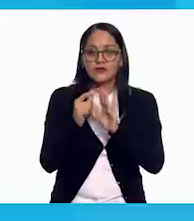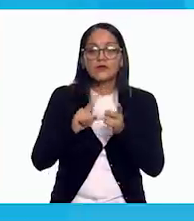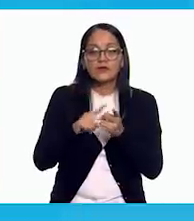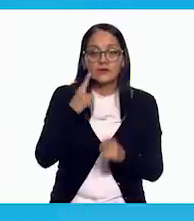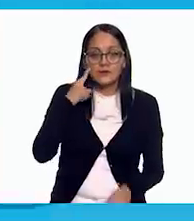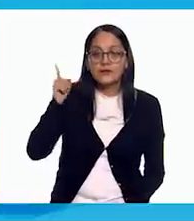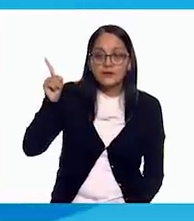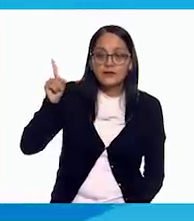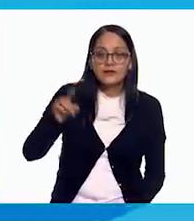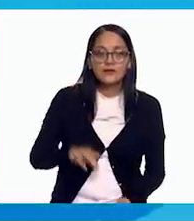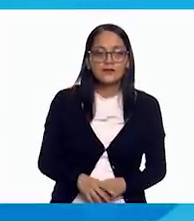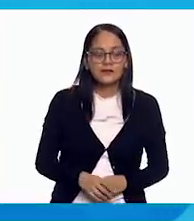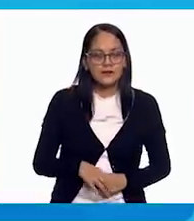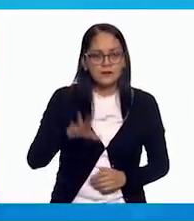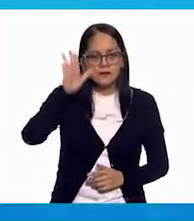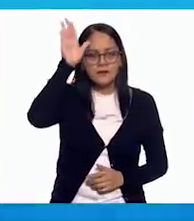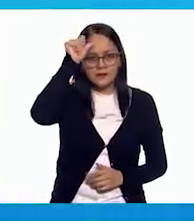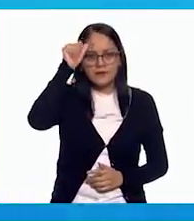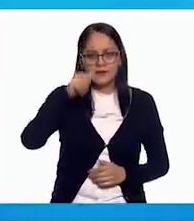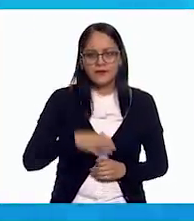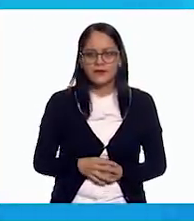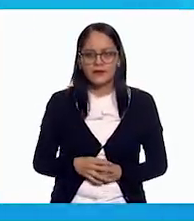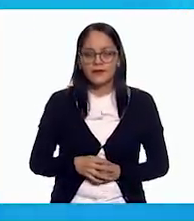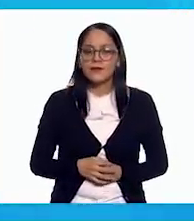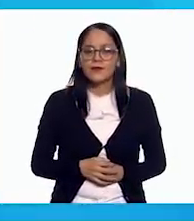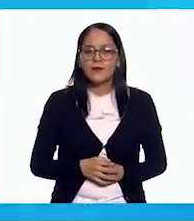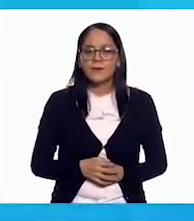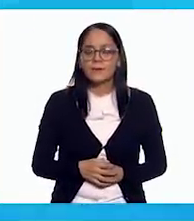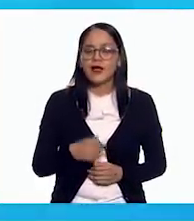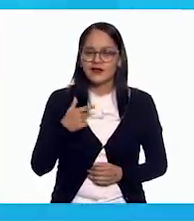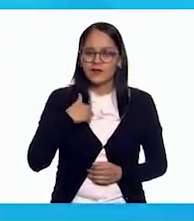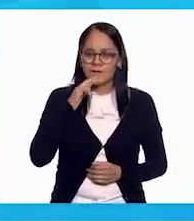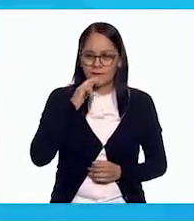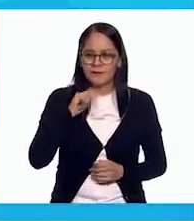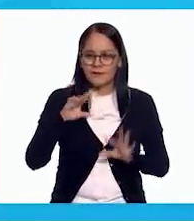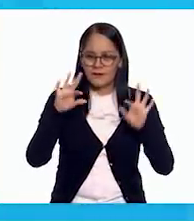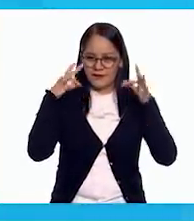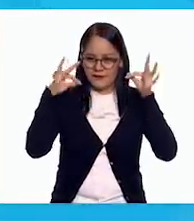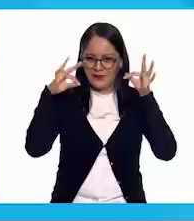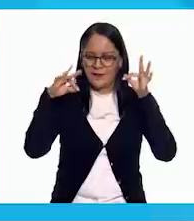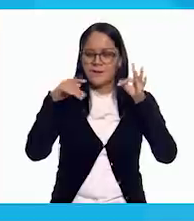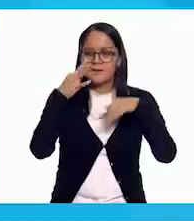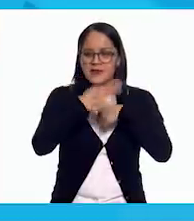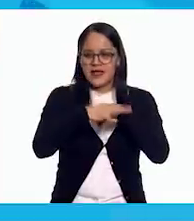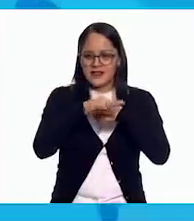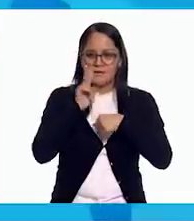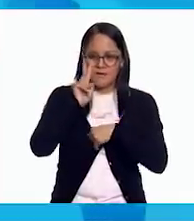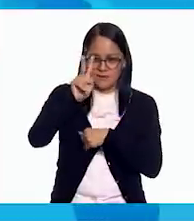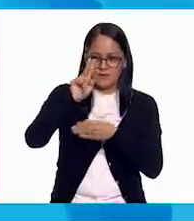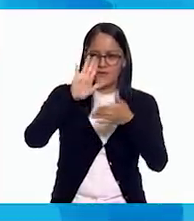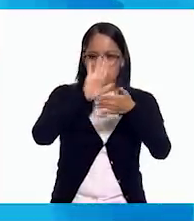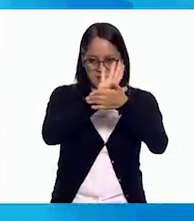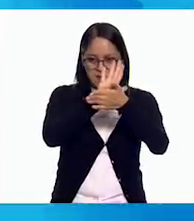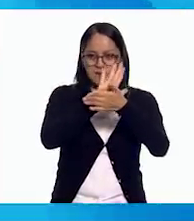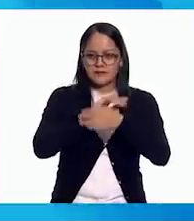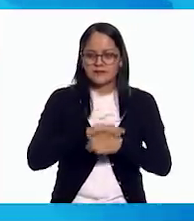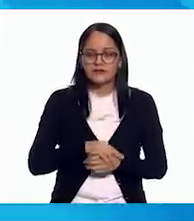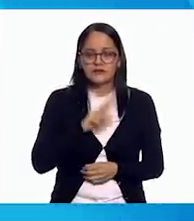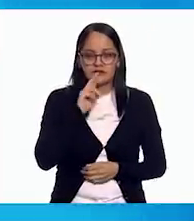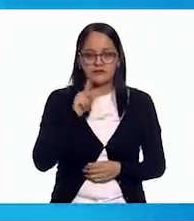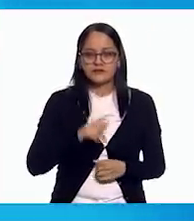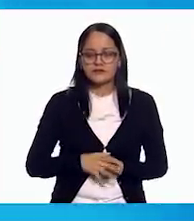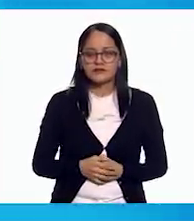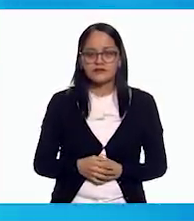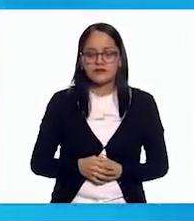Aquí. Ah, de acuerdo. Muy bien. Ah, ¿qué te parece si esta la pego entonces mientras estamos viendo ahí en la pantalla? Sí.